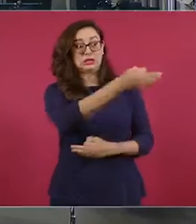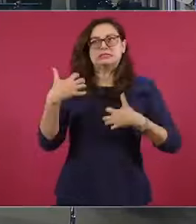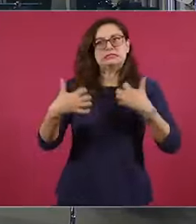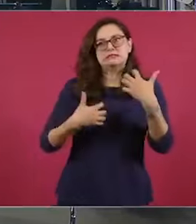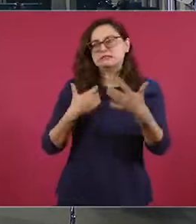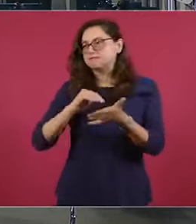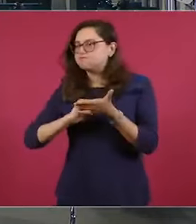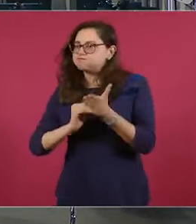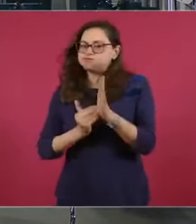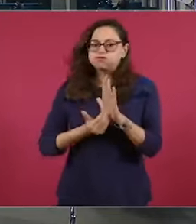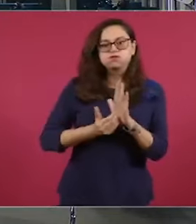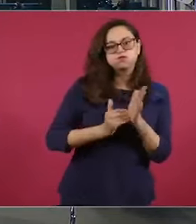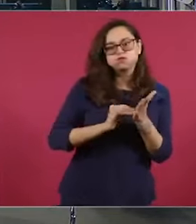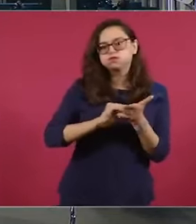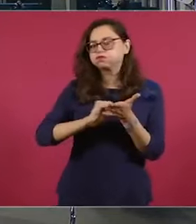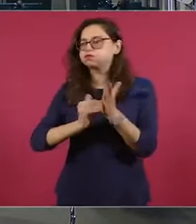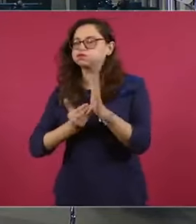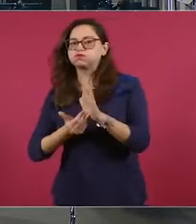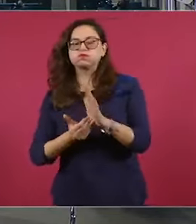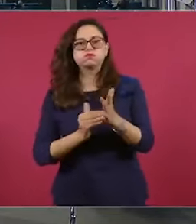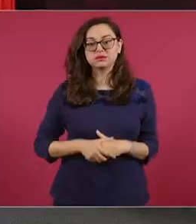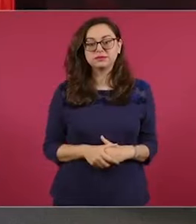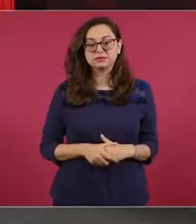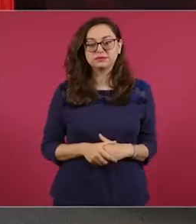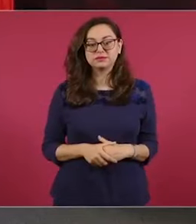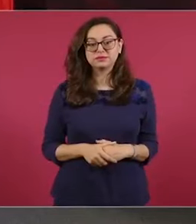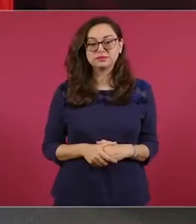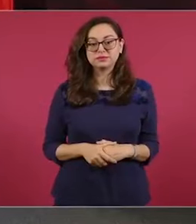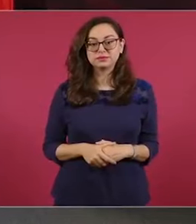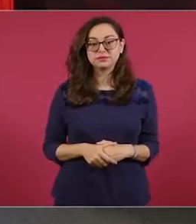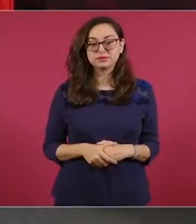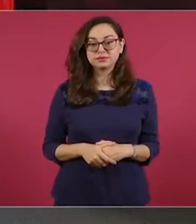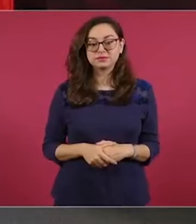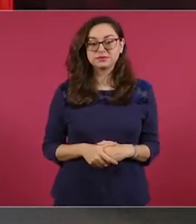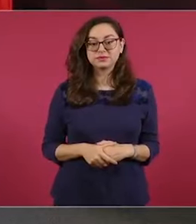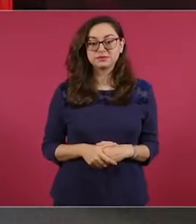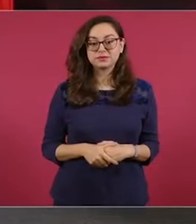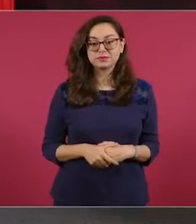en los medios, están